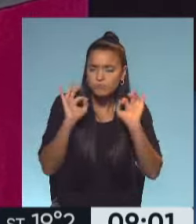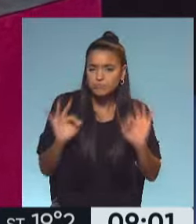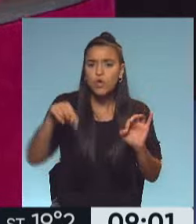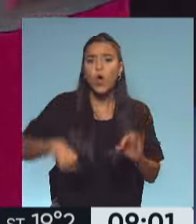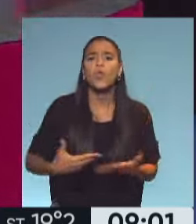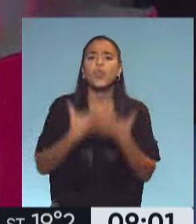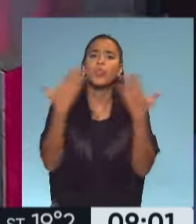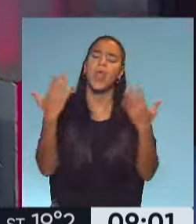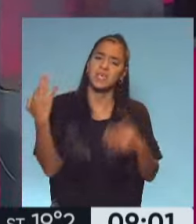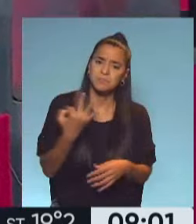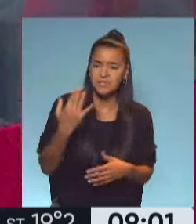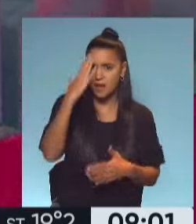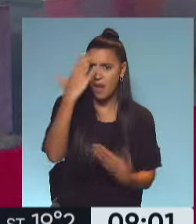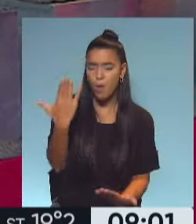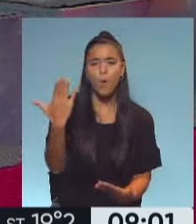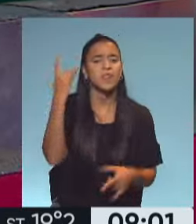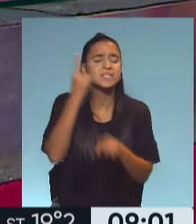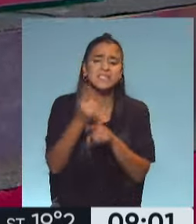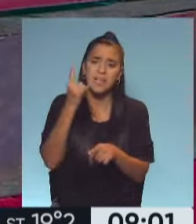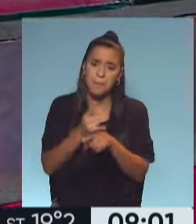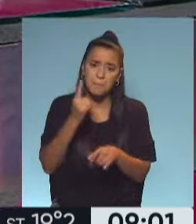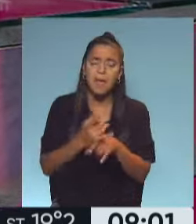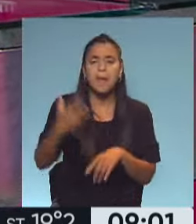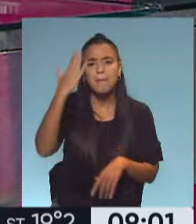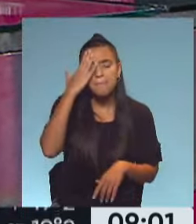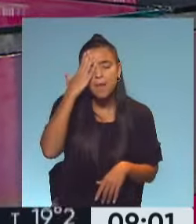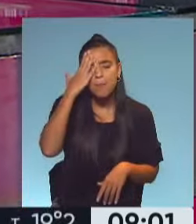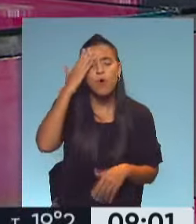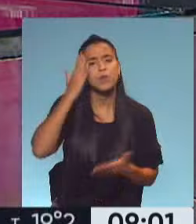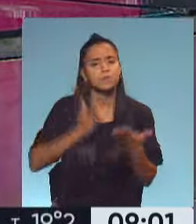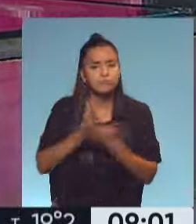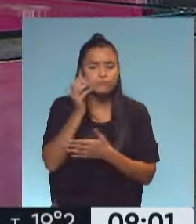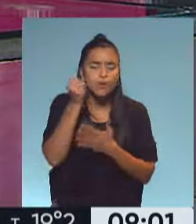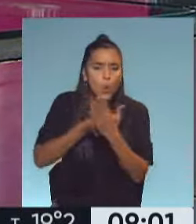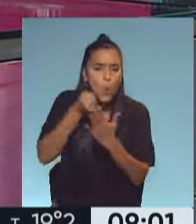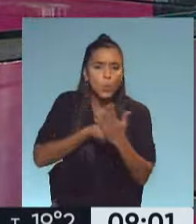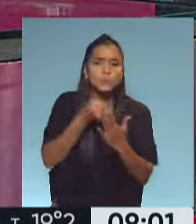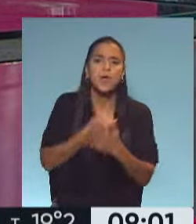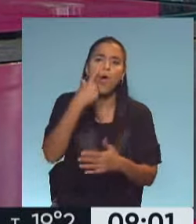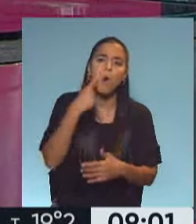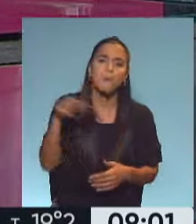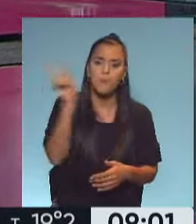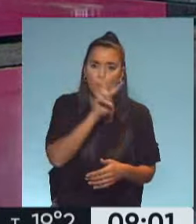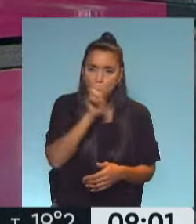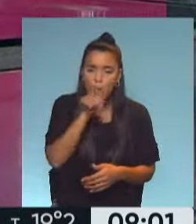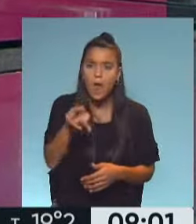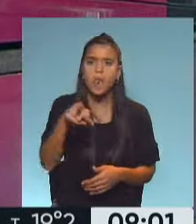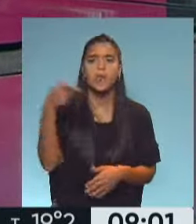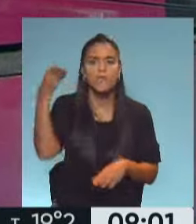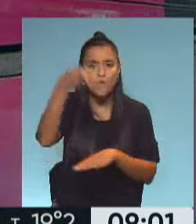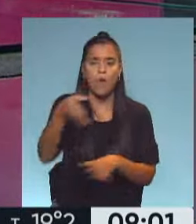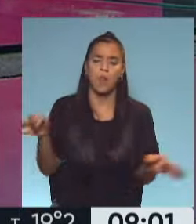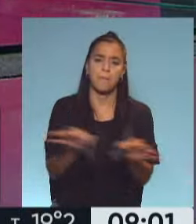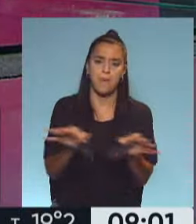en un día muy especial en el que conmemoramos siempre la memoria presente de la lucha de mujeres y hombres que estuvieron allí en las